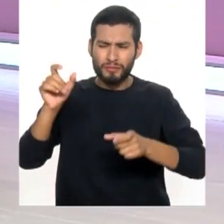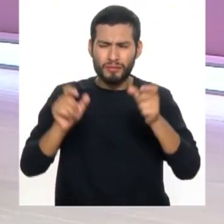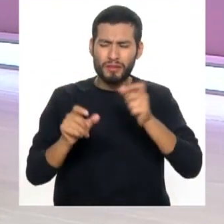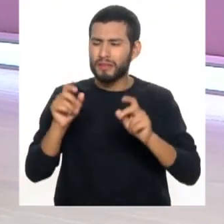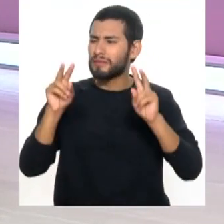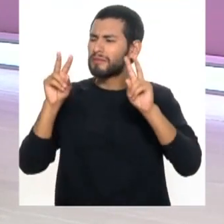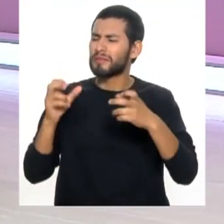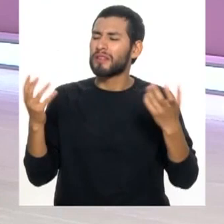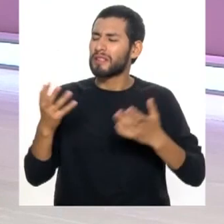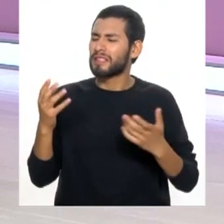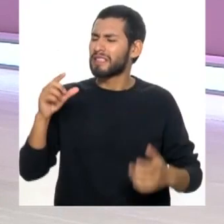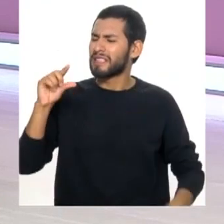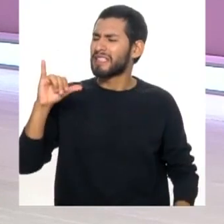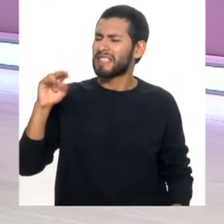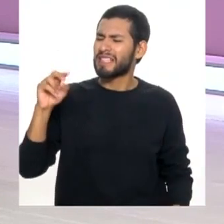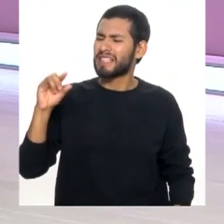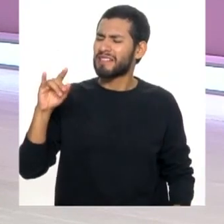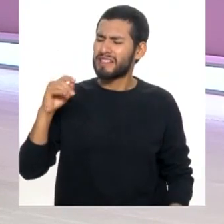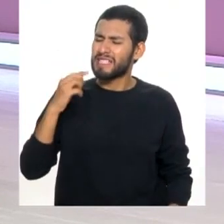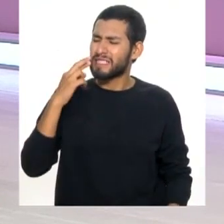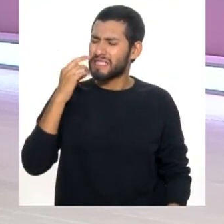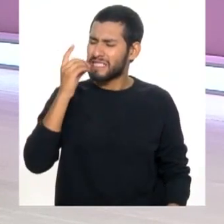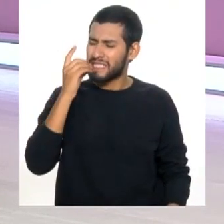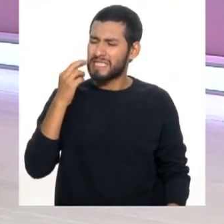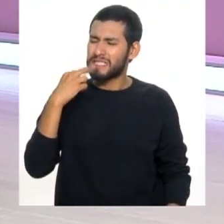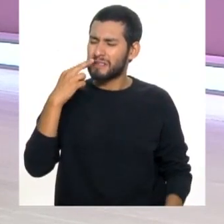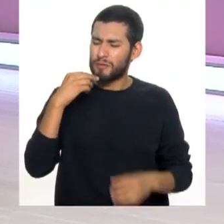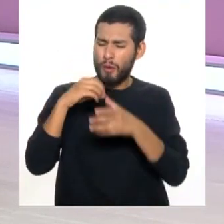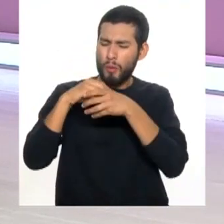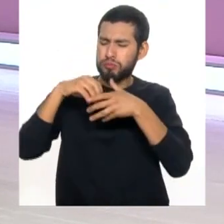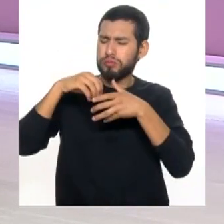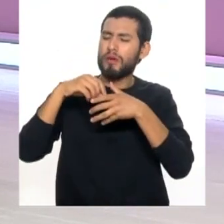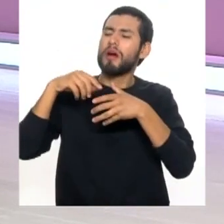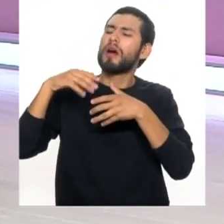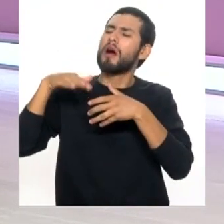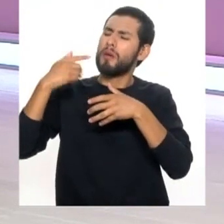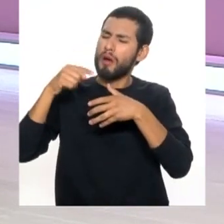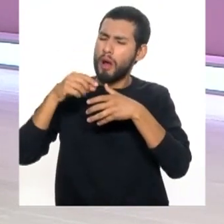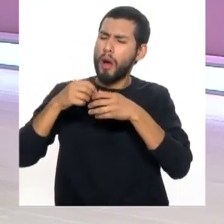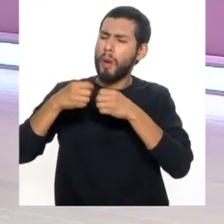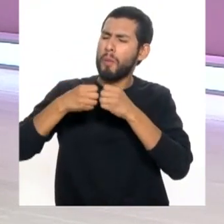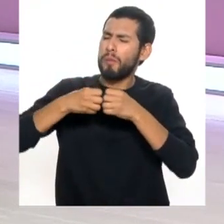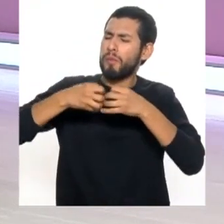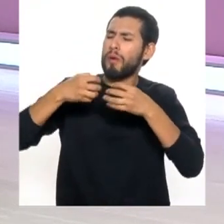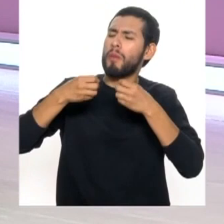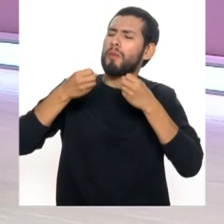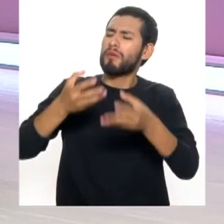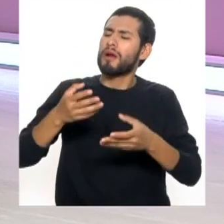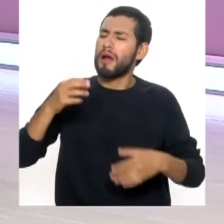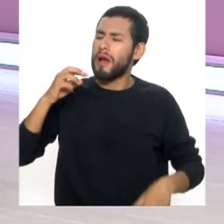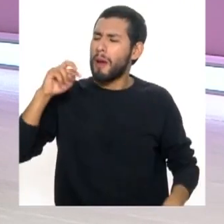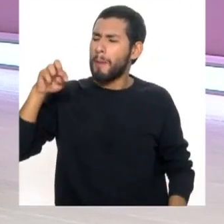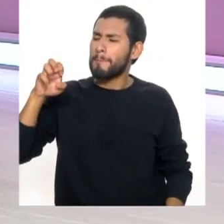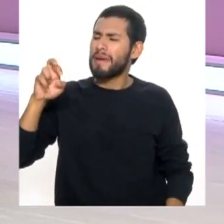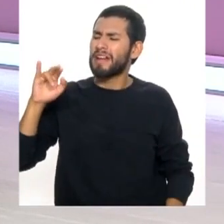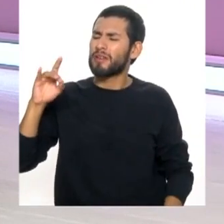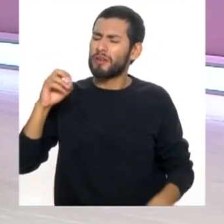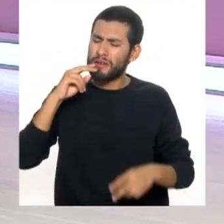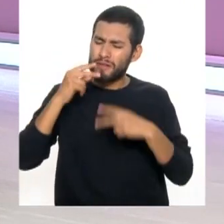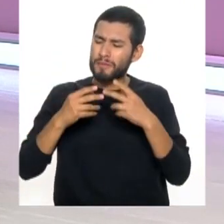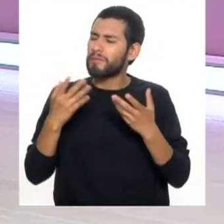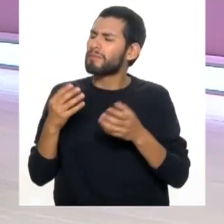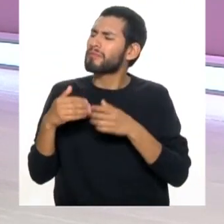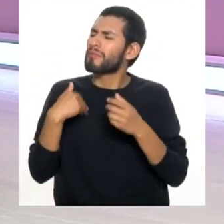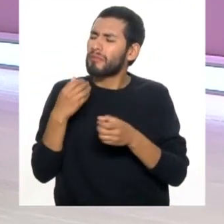consiste esta gingivitis que luego se convierte en una periodontitis pero que comienza como una inflamación y en ello las